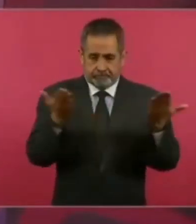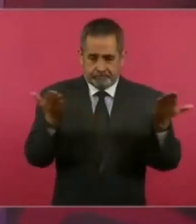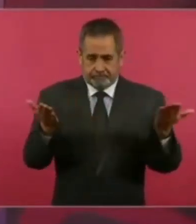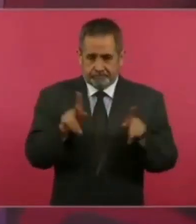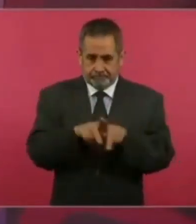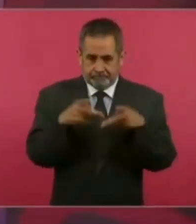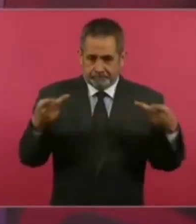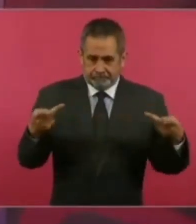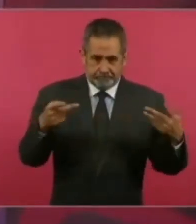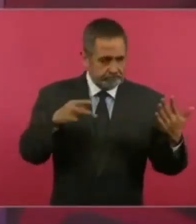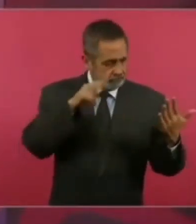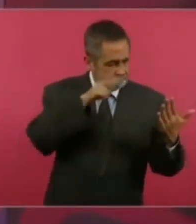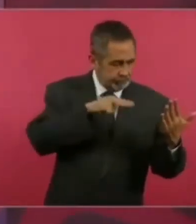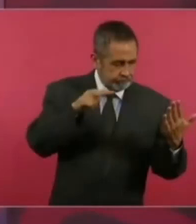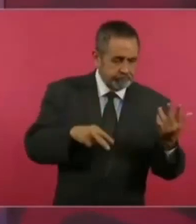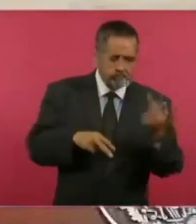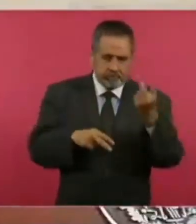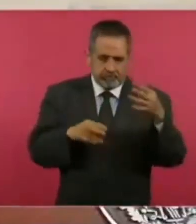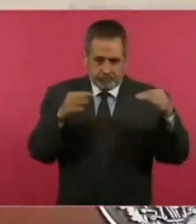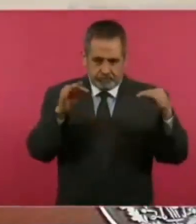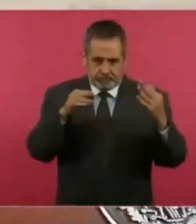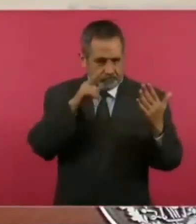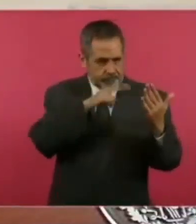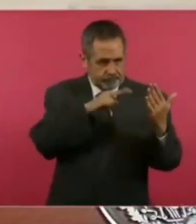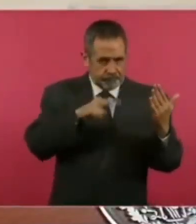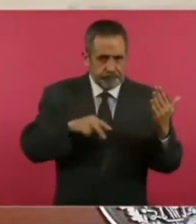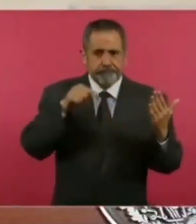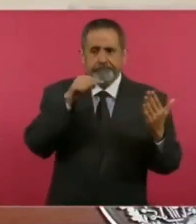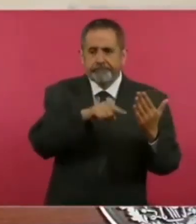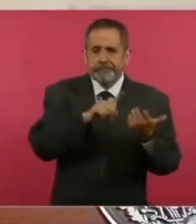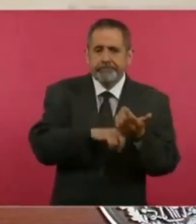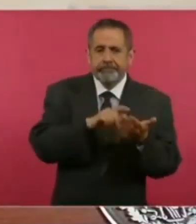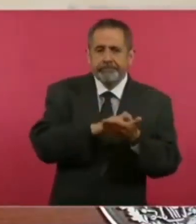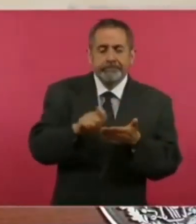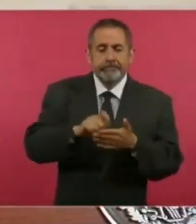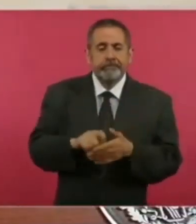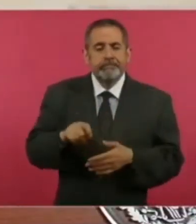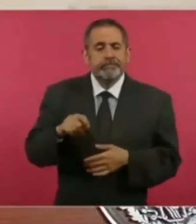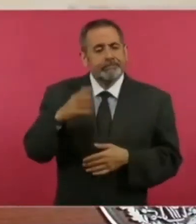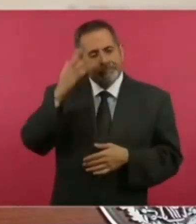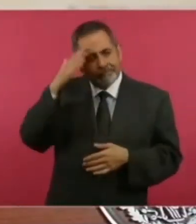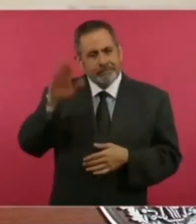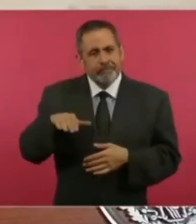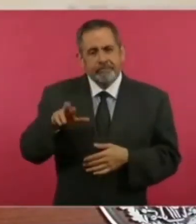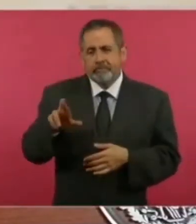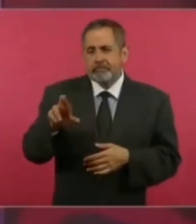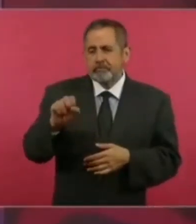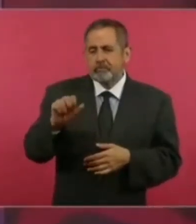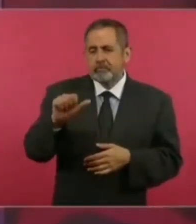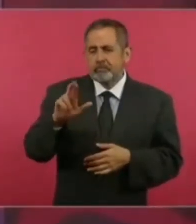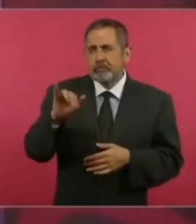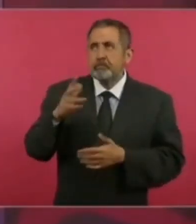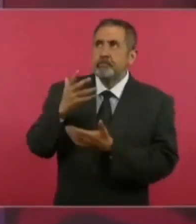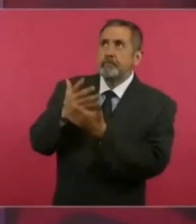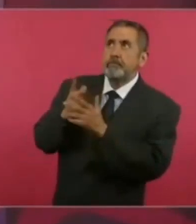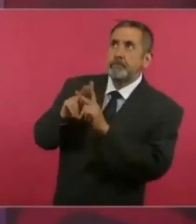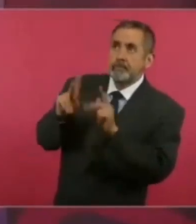y ahí escribía doña Rosario que en paz descanse